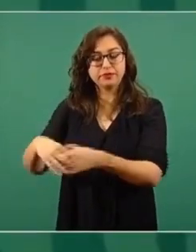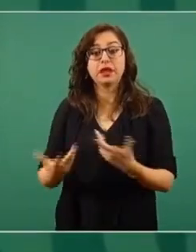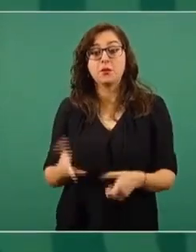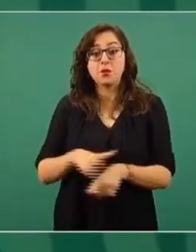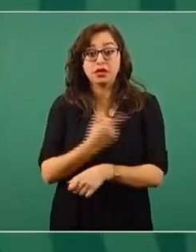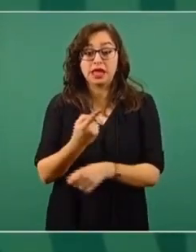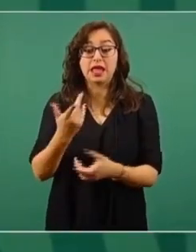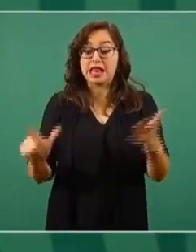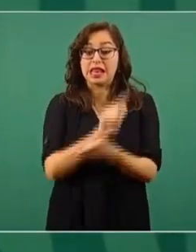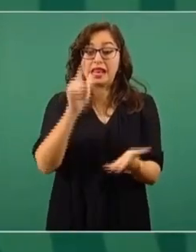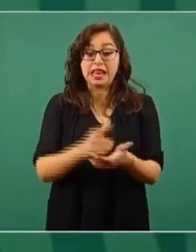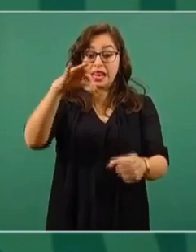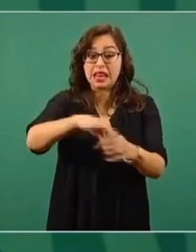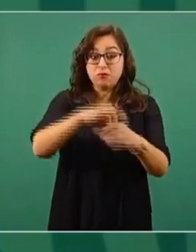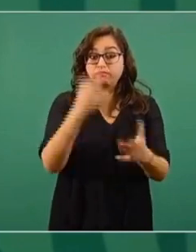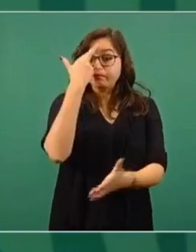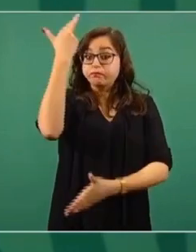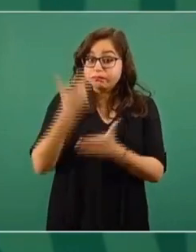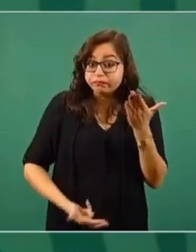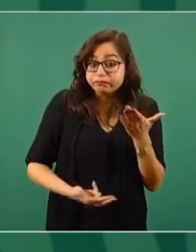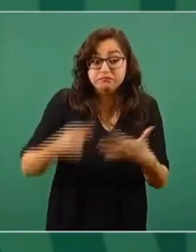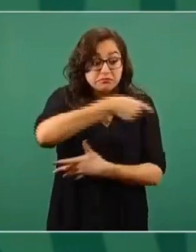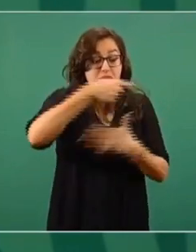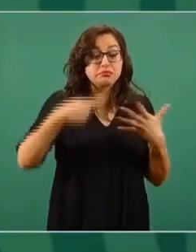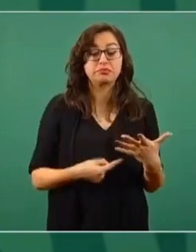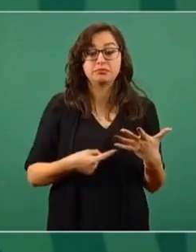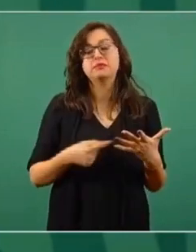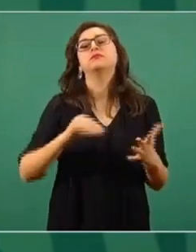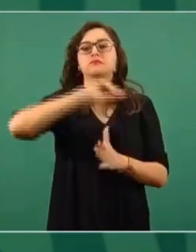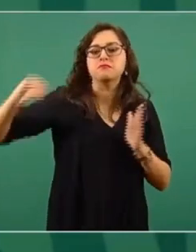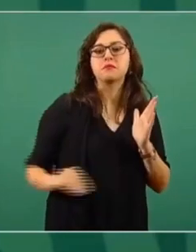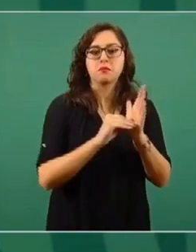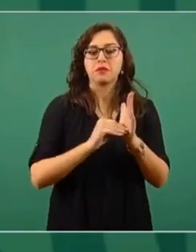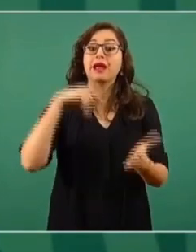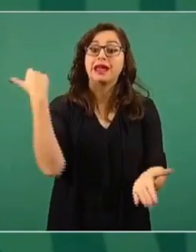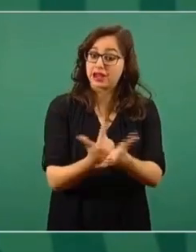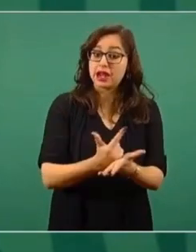electorales ya son delitos graves.